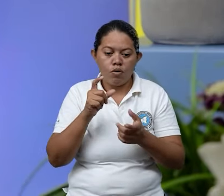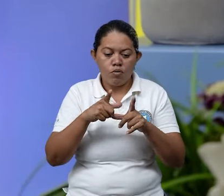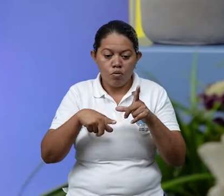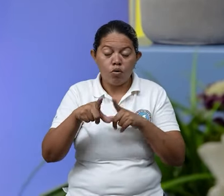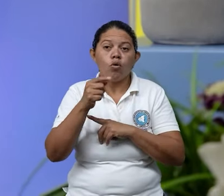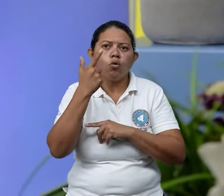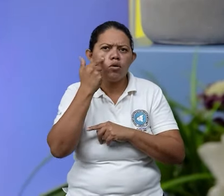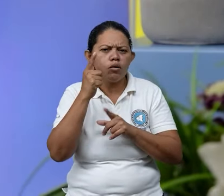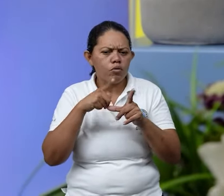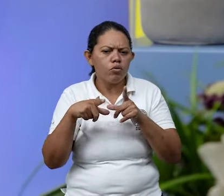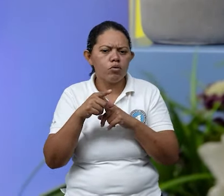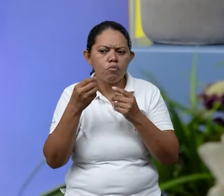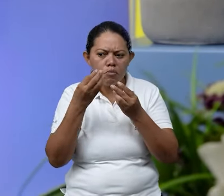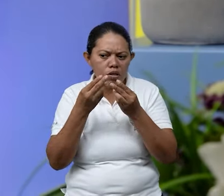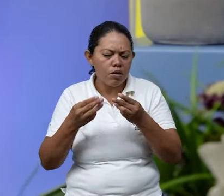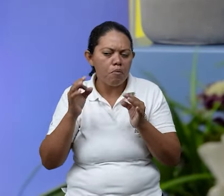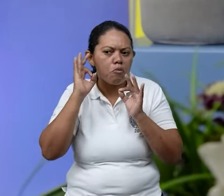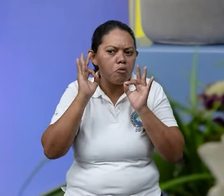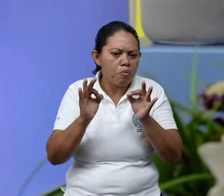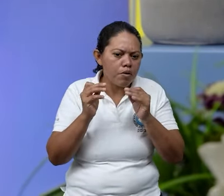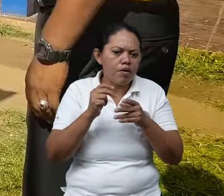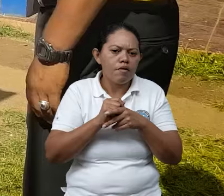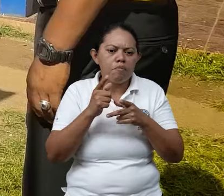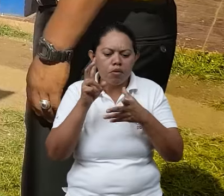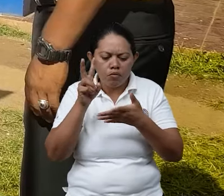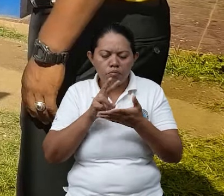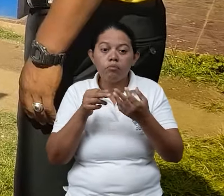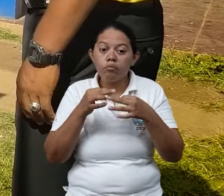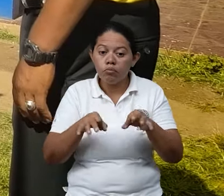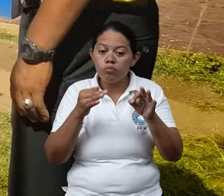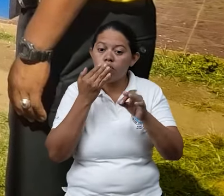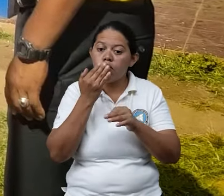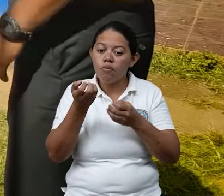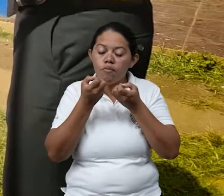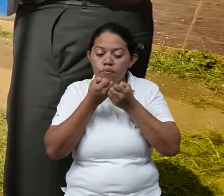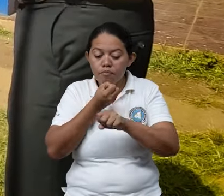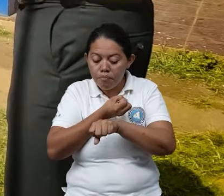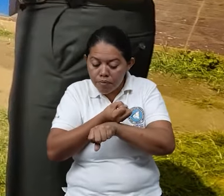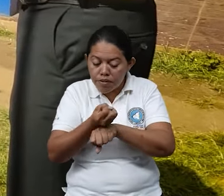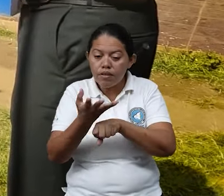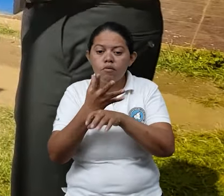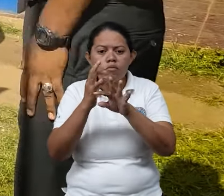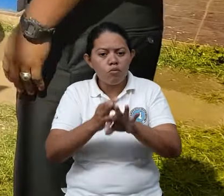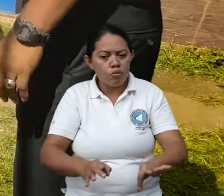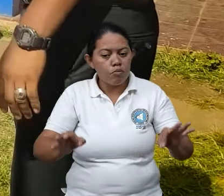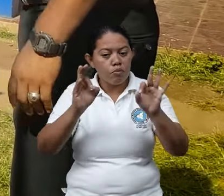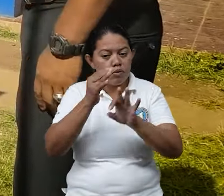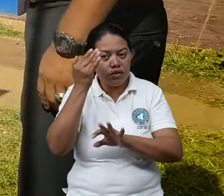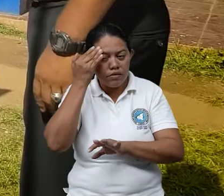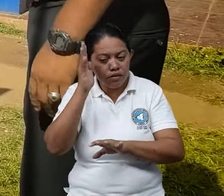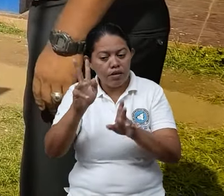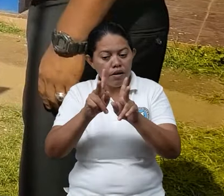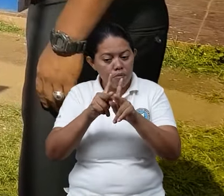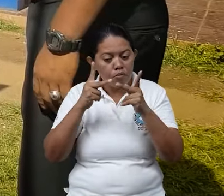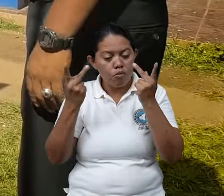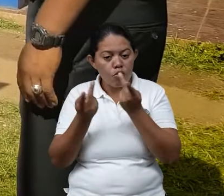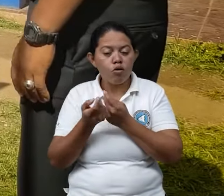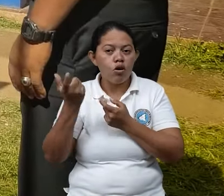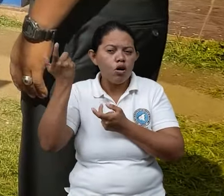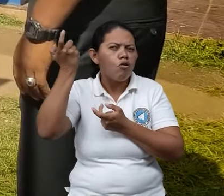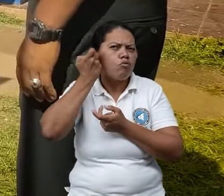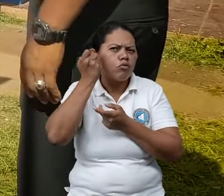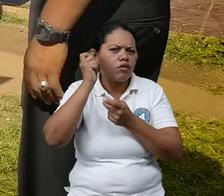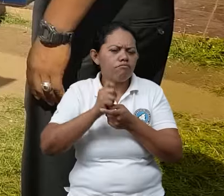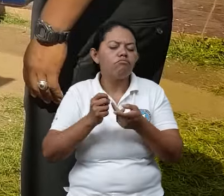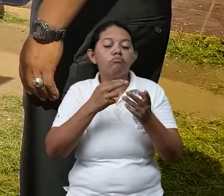mi territorio, puedo tener muy buenos instrumentos y puedo hacer una buena lectura y dar un buen mensaje, pero también las personas tienen que saber qué hacer cuando escuchan